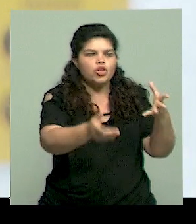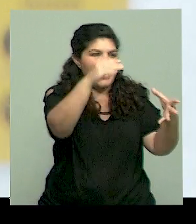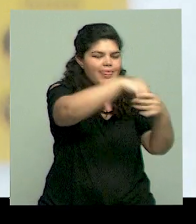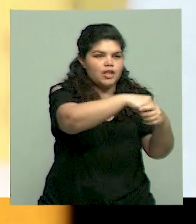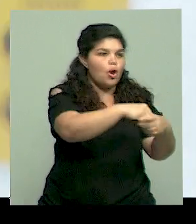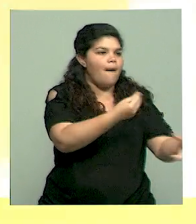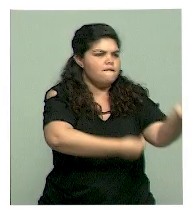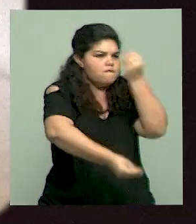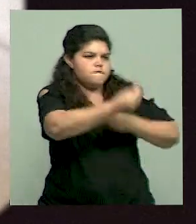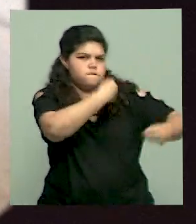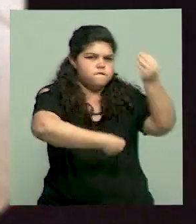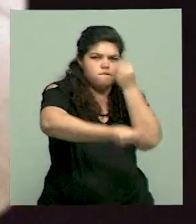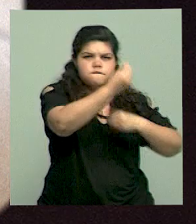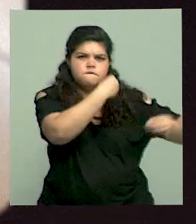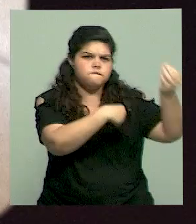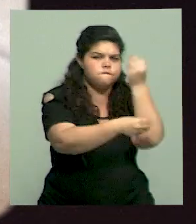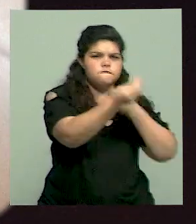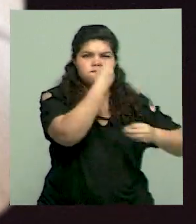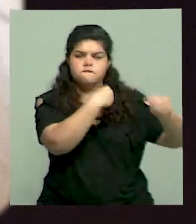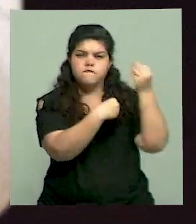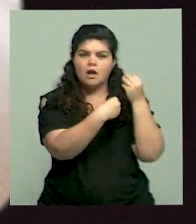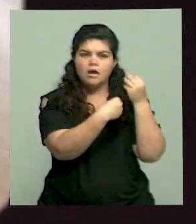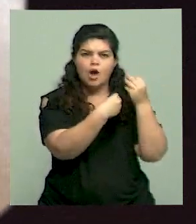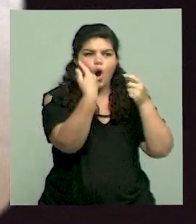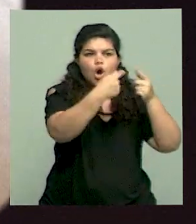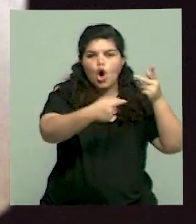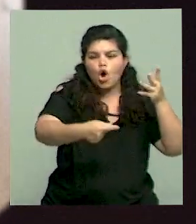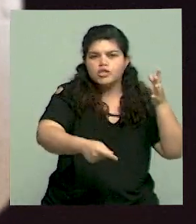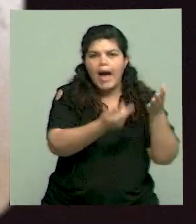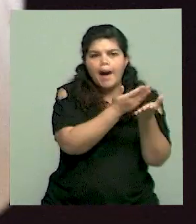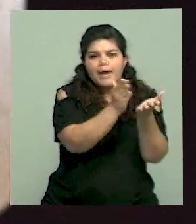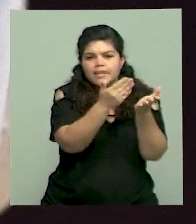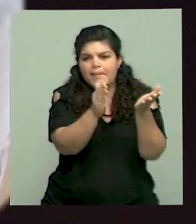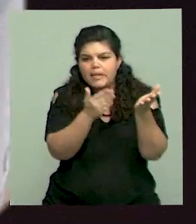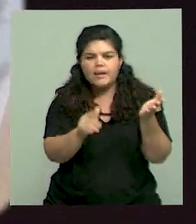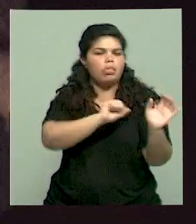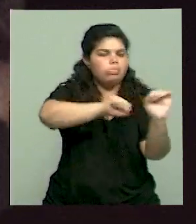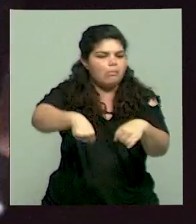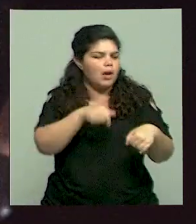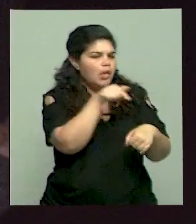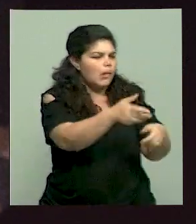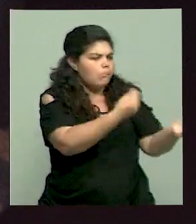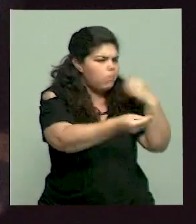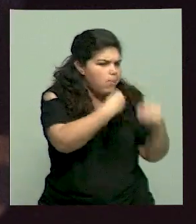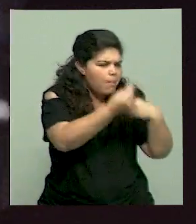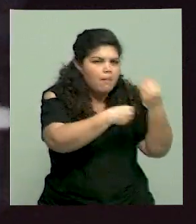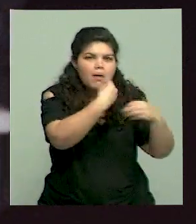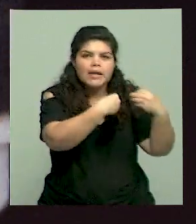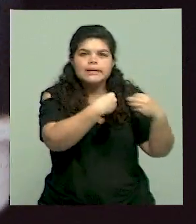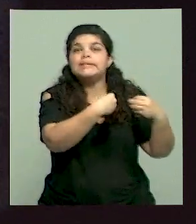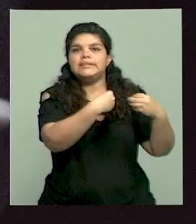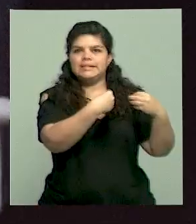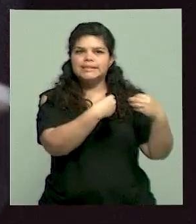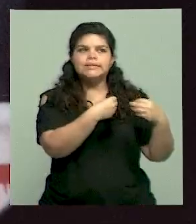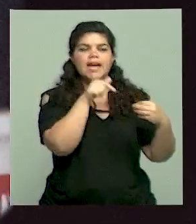considerar todas las demás sustancias, los demás ingredientes que puede tener el alimento. Entonces, termino comprando algo porque es más